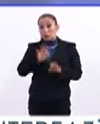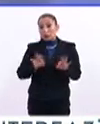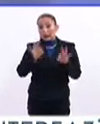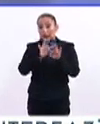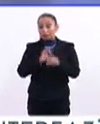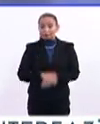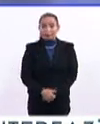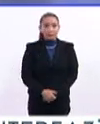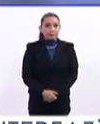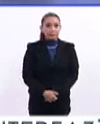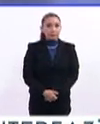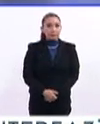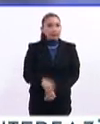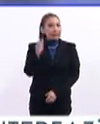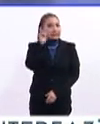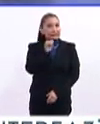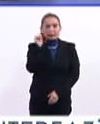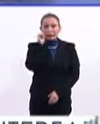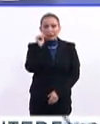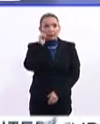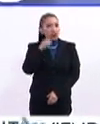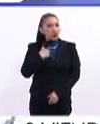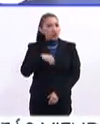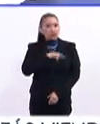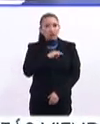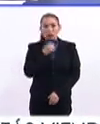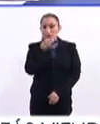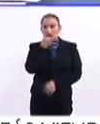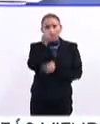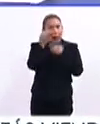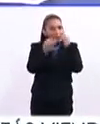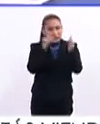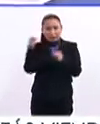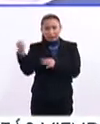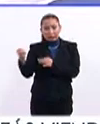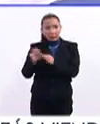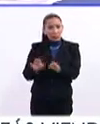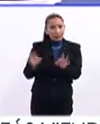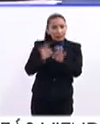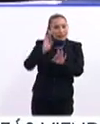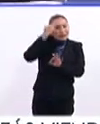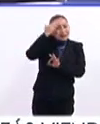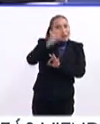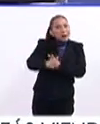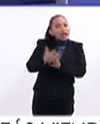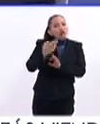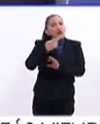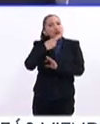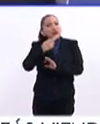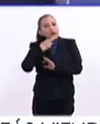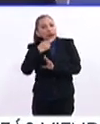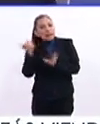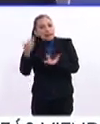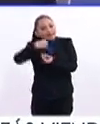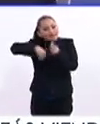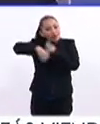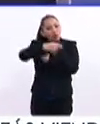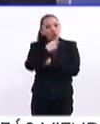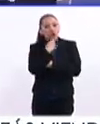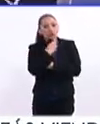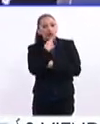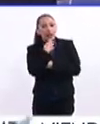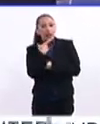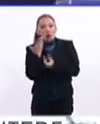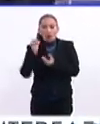importante. Claro, y siempre hemos también informado y comunicado de la importancia de saber manejar, de saber reciclar, de saber